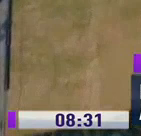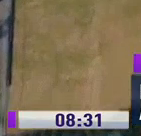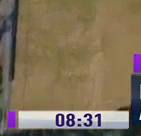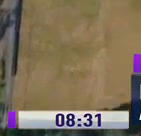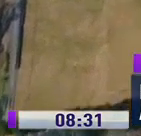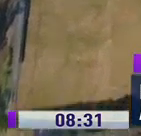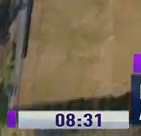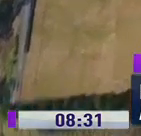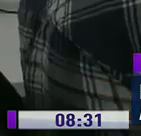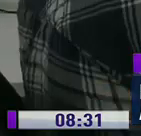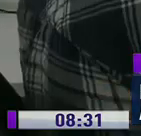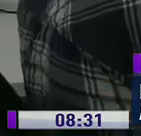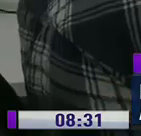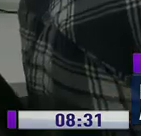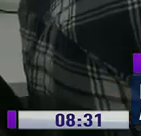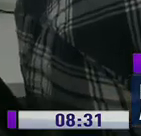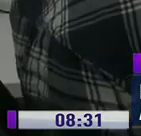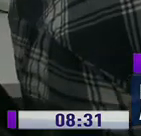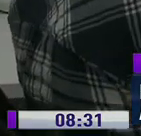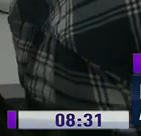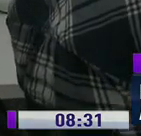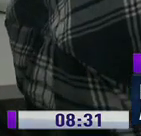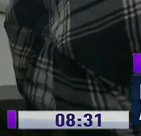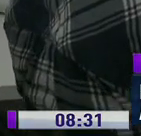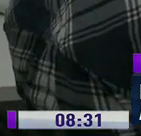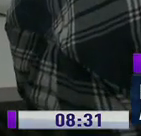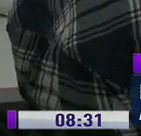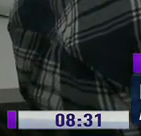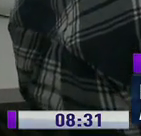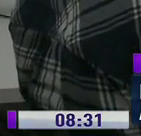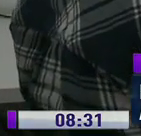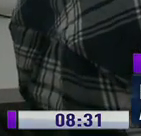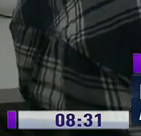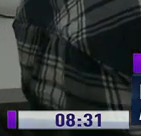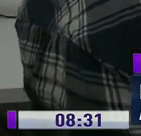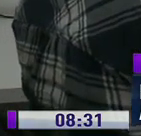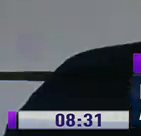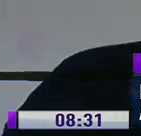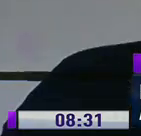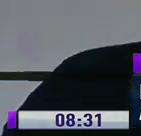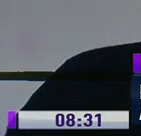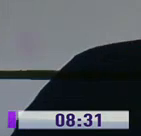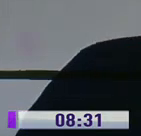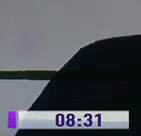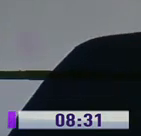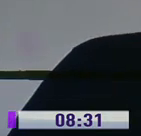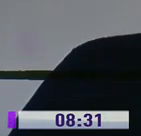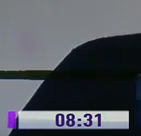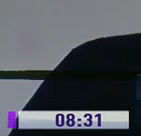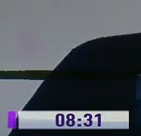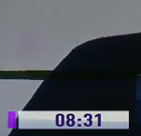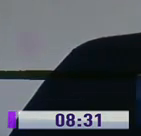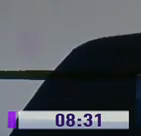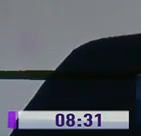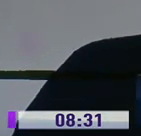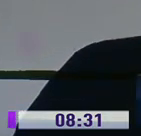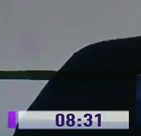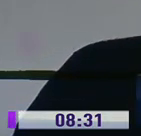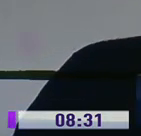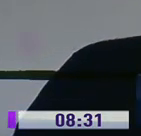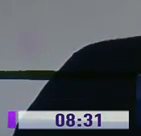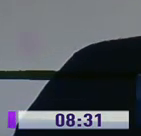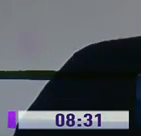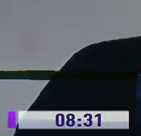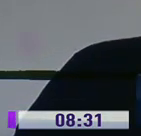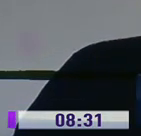de observación. Así lo confirmó Agustín Albán, presidente del COE provincial de Pichincha. Ahí estamos hablando de 57